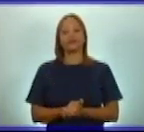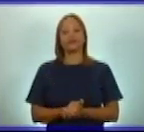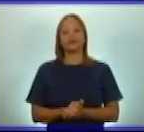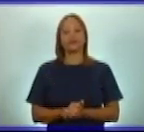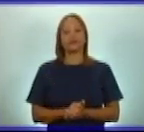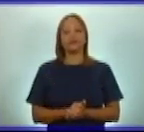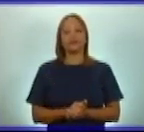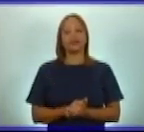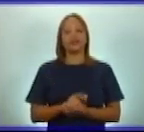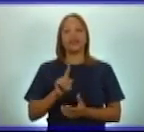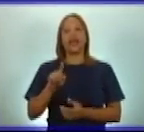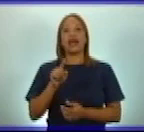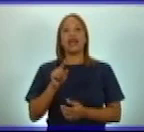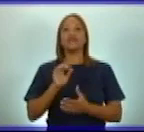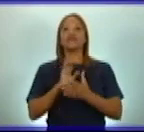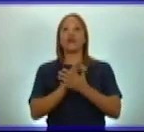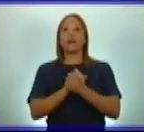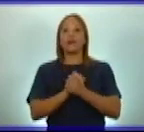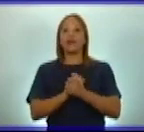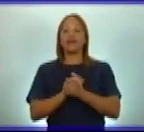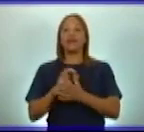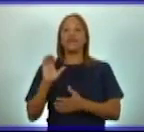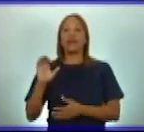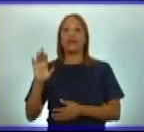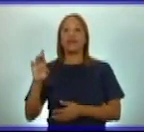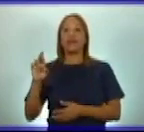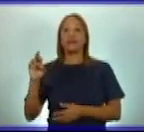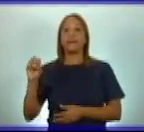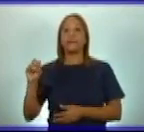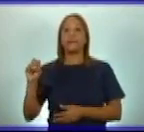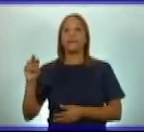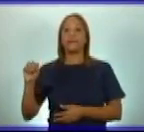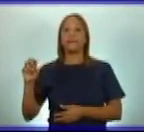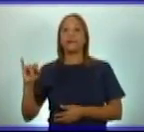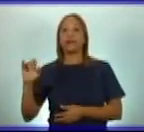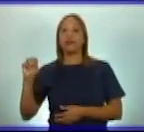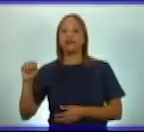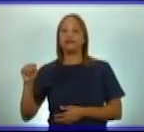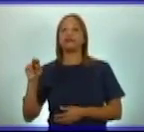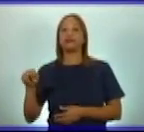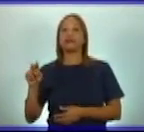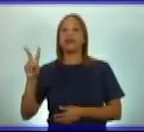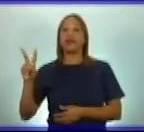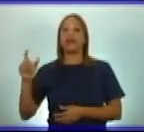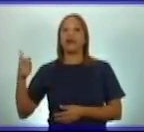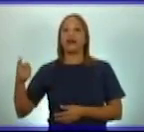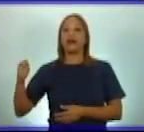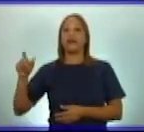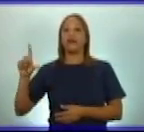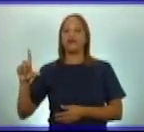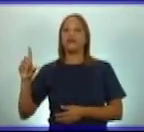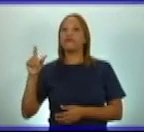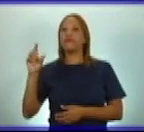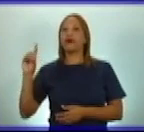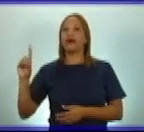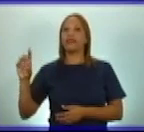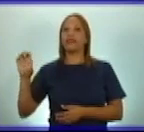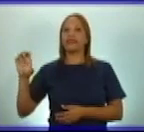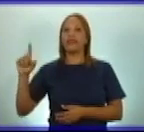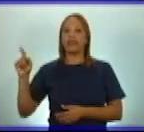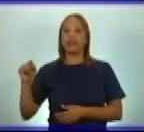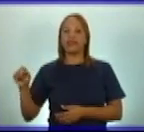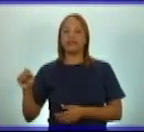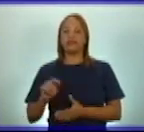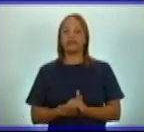Fermín Valdés Domínguez, su amigo, Rafael María de